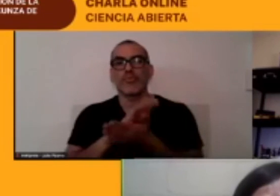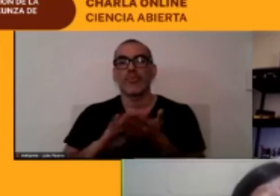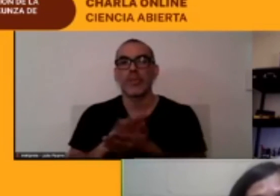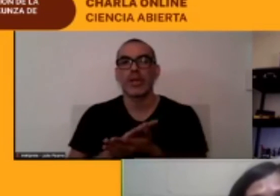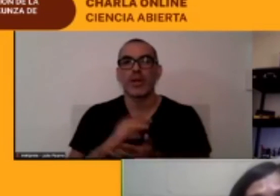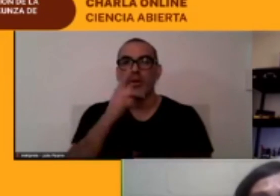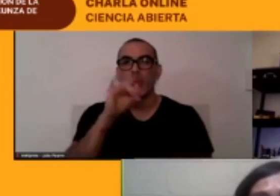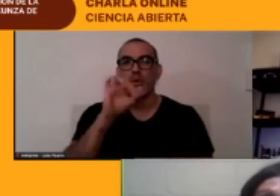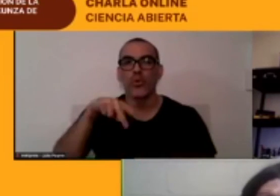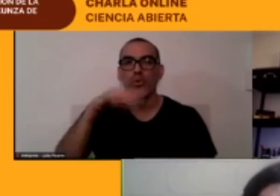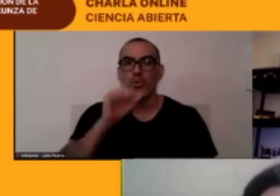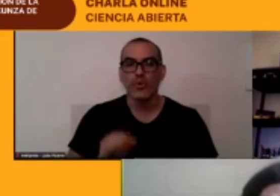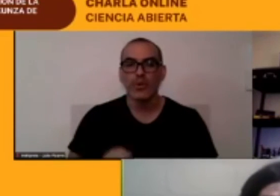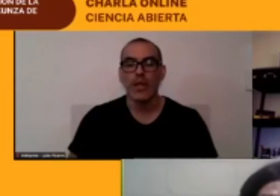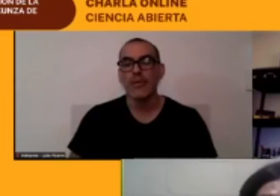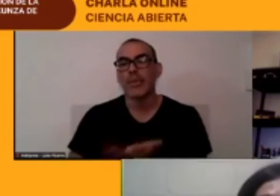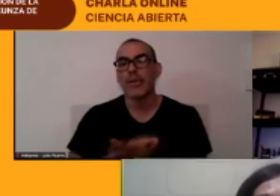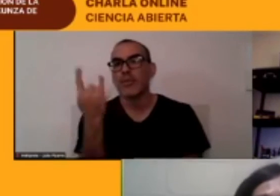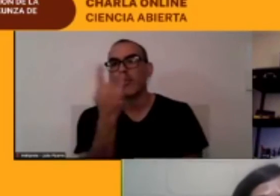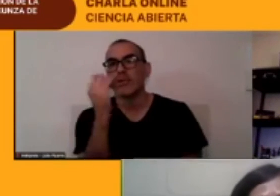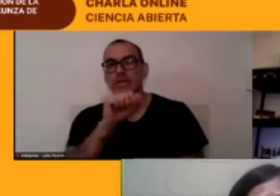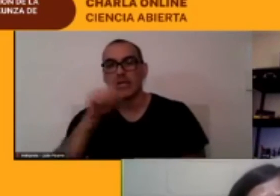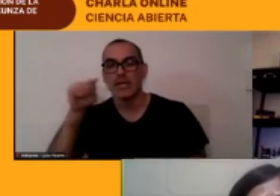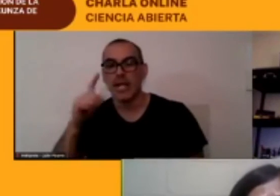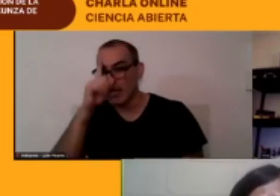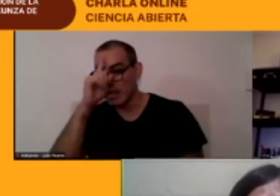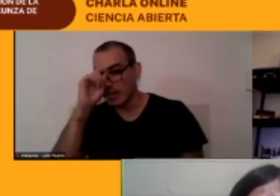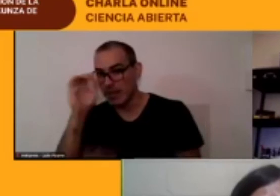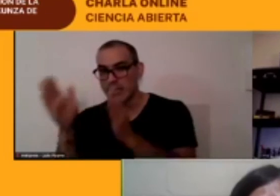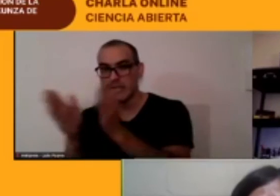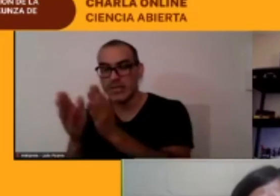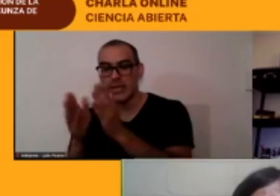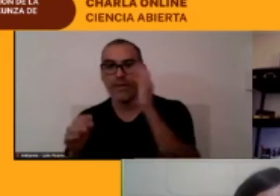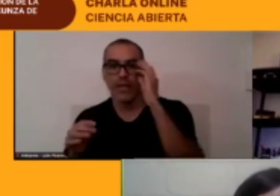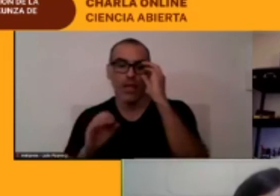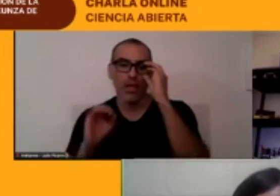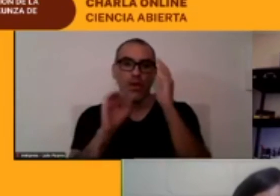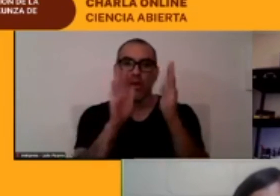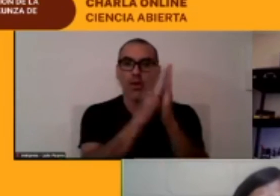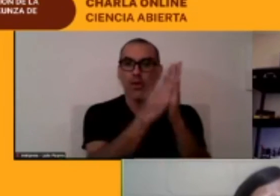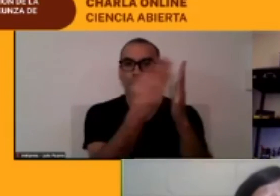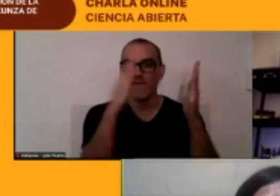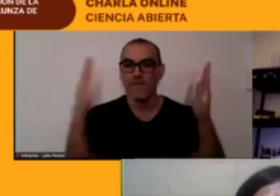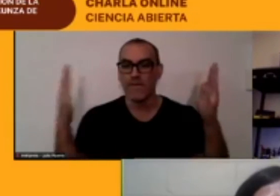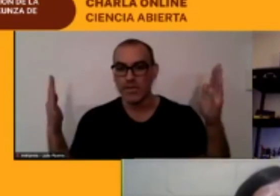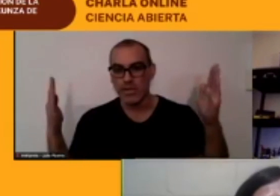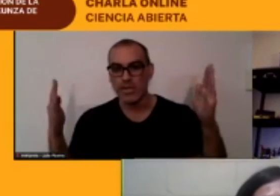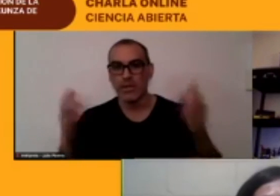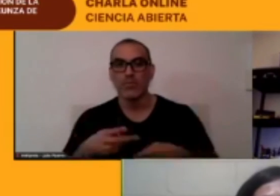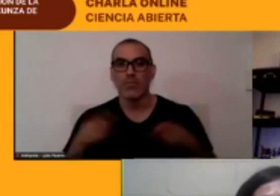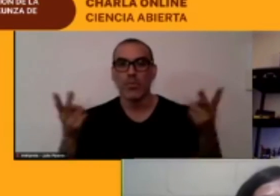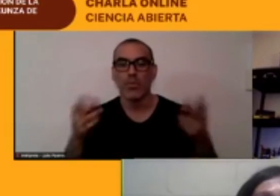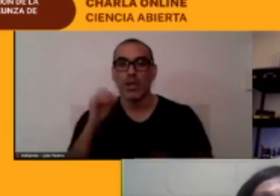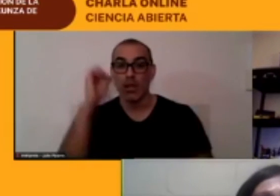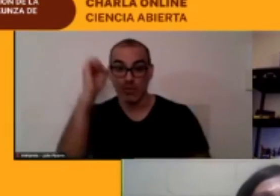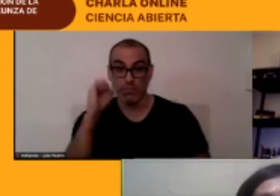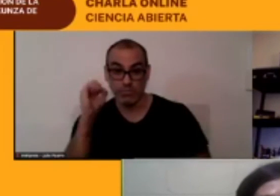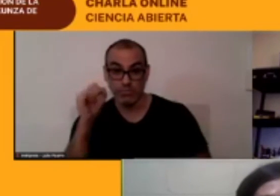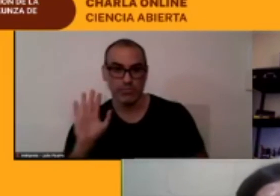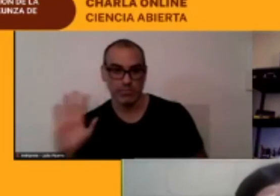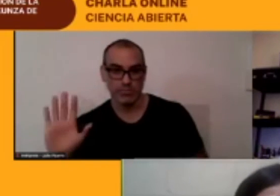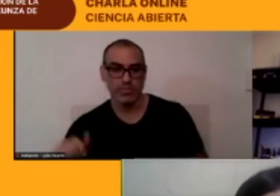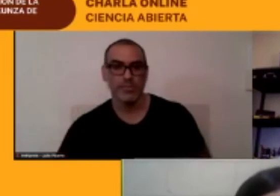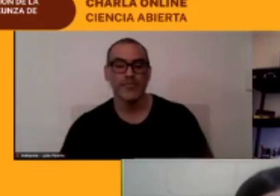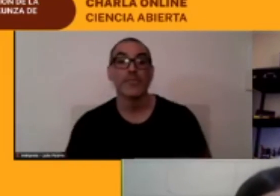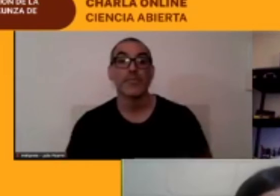Atacama en los en la biblioteca pública de de de Copiapó pero no de hay